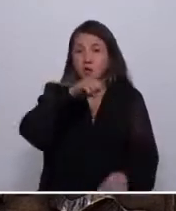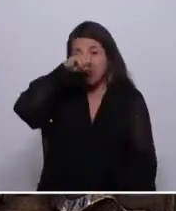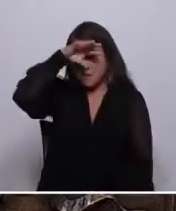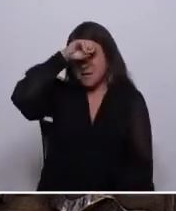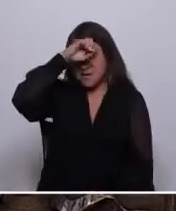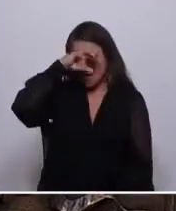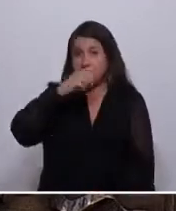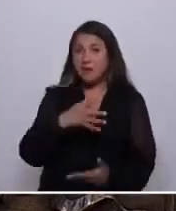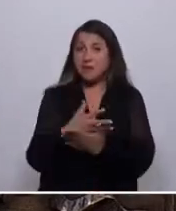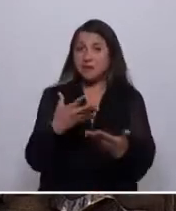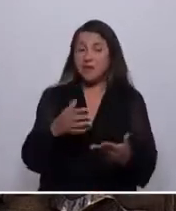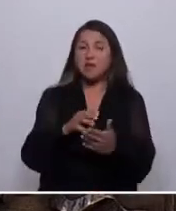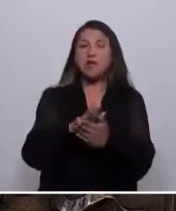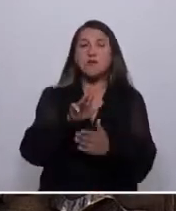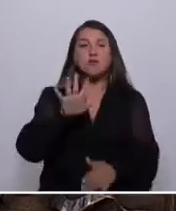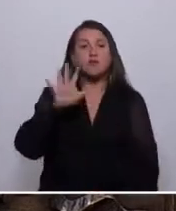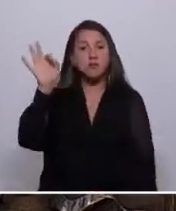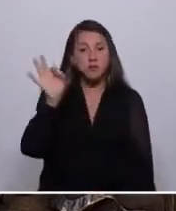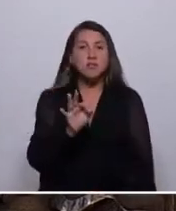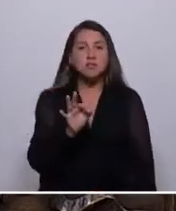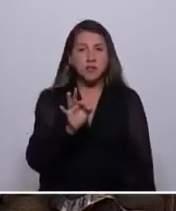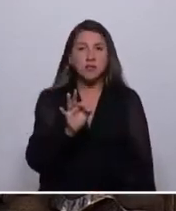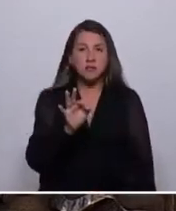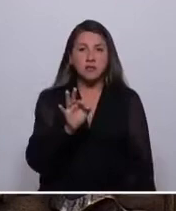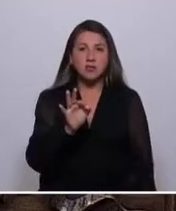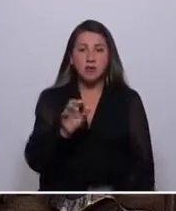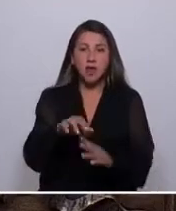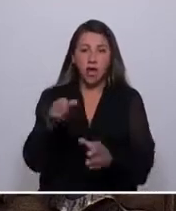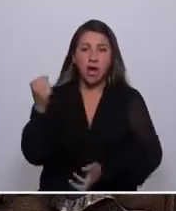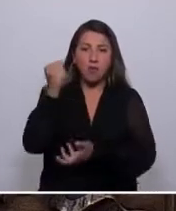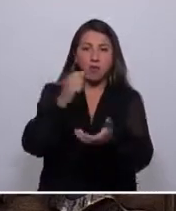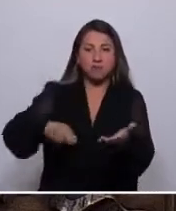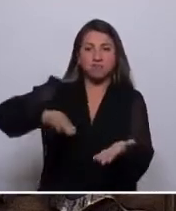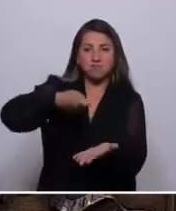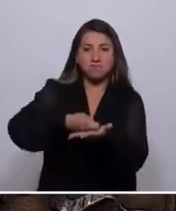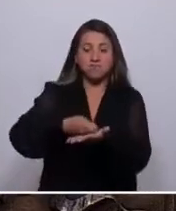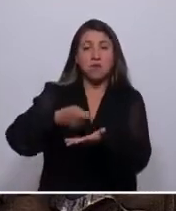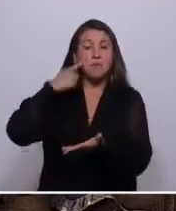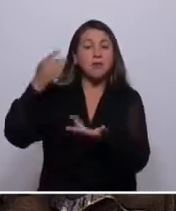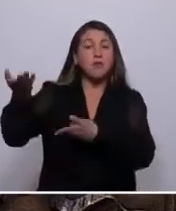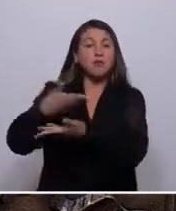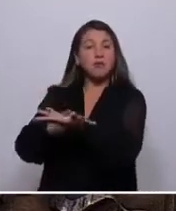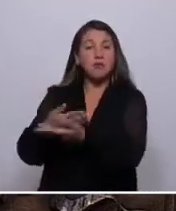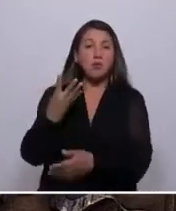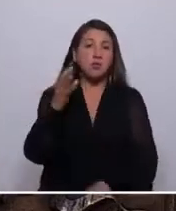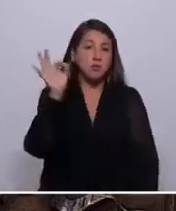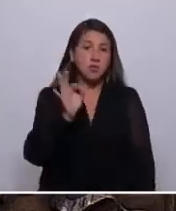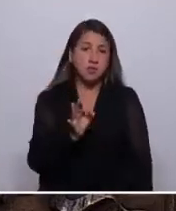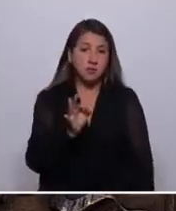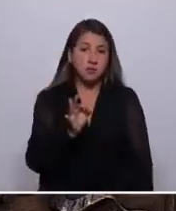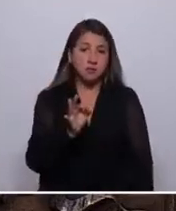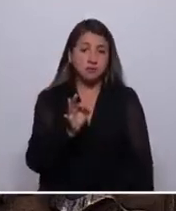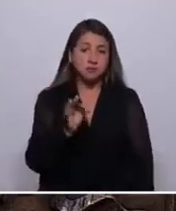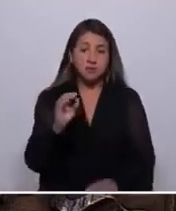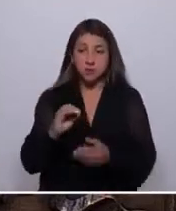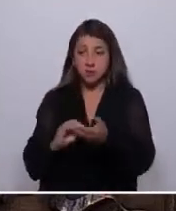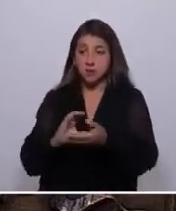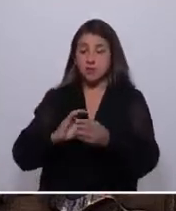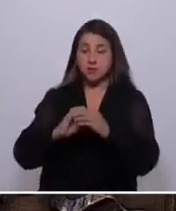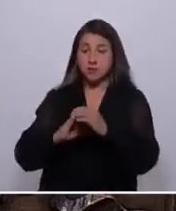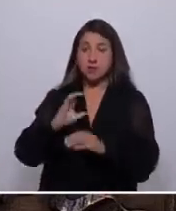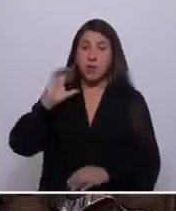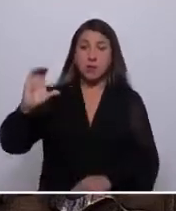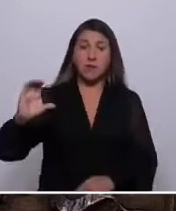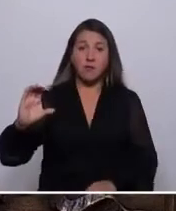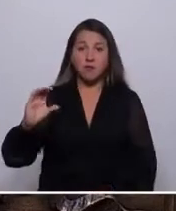vapuleada es el 95% de ellos. Pero solo recibimos de vuelta el 4%. Por ello,